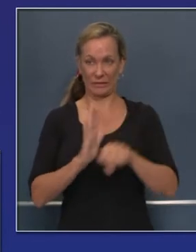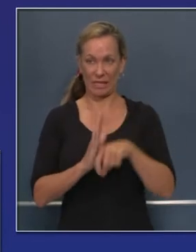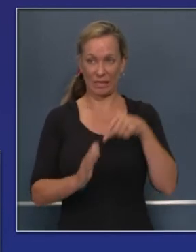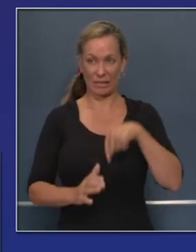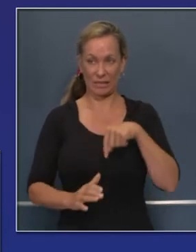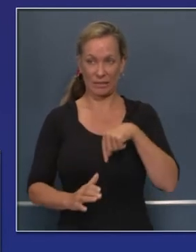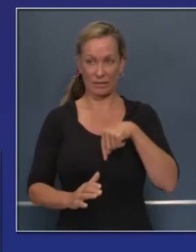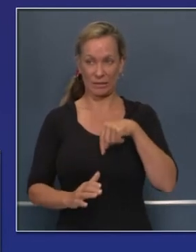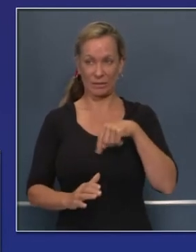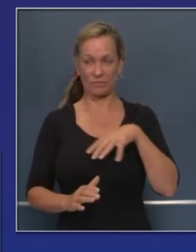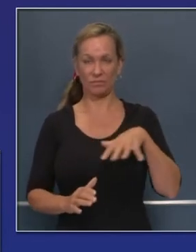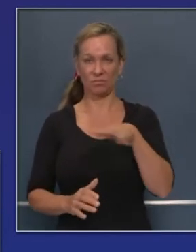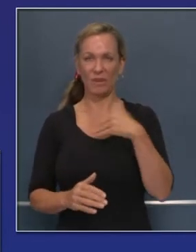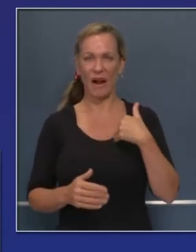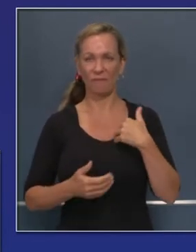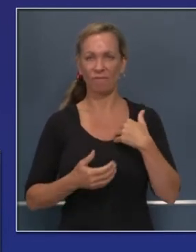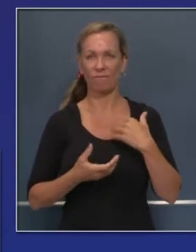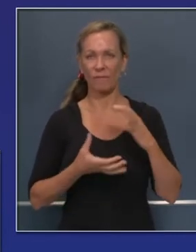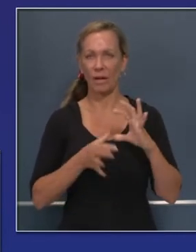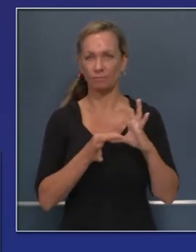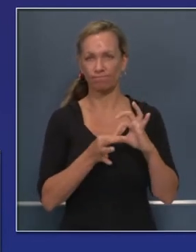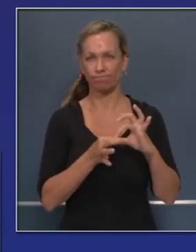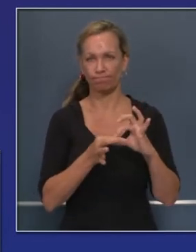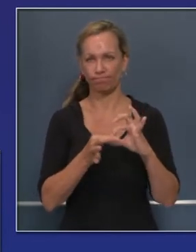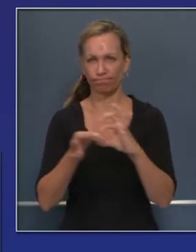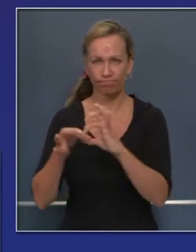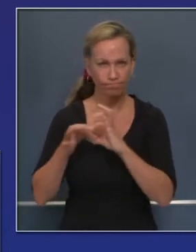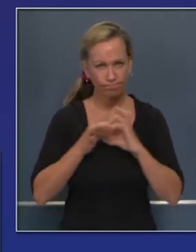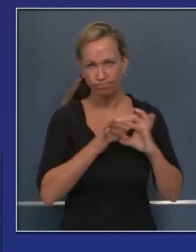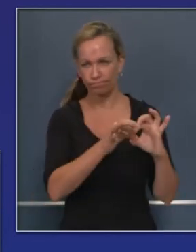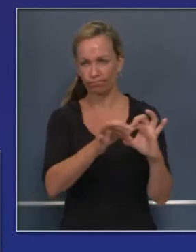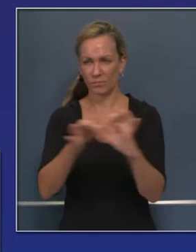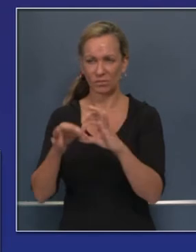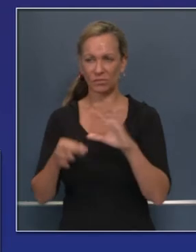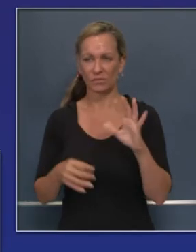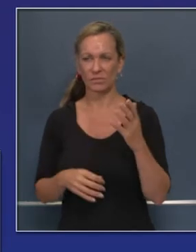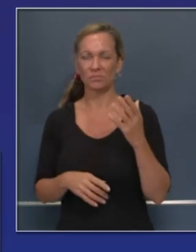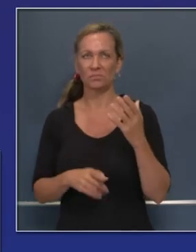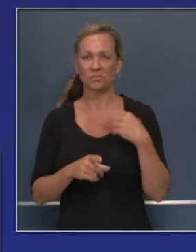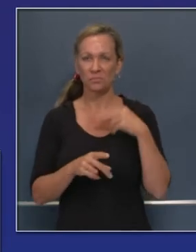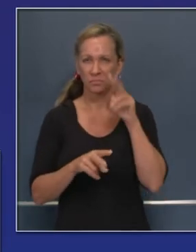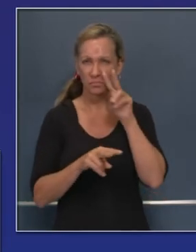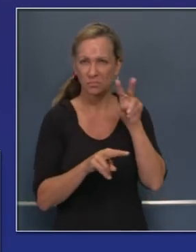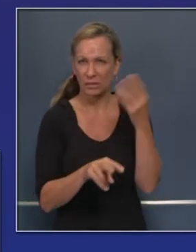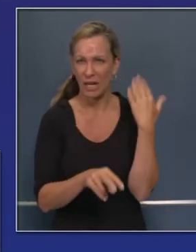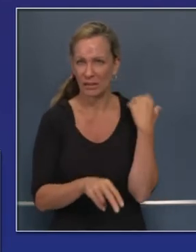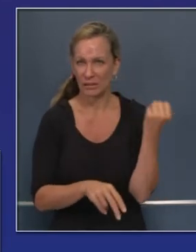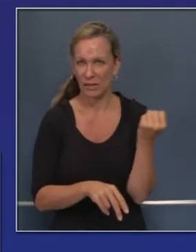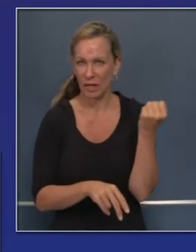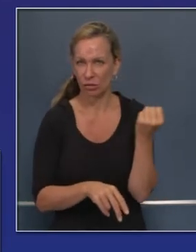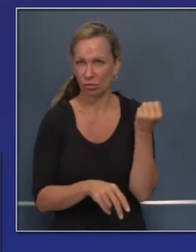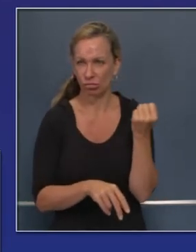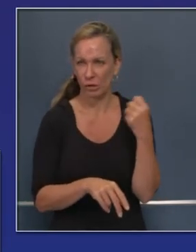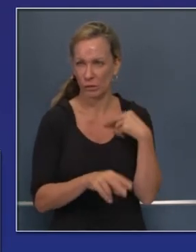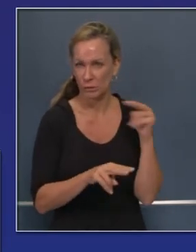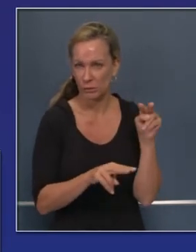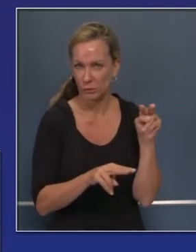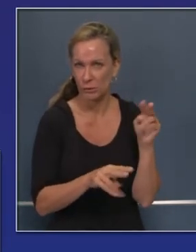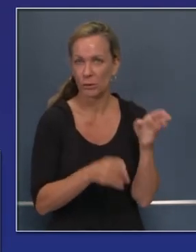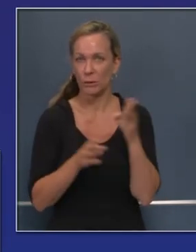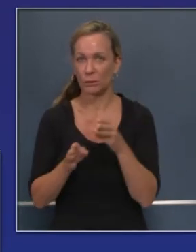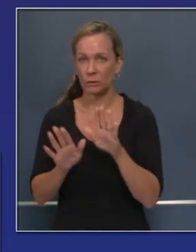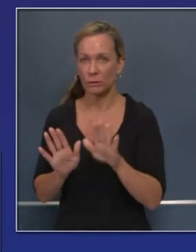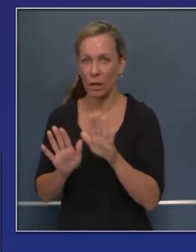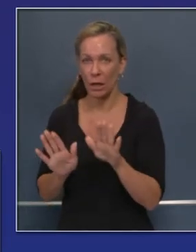a condado. Estamos muy orgullosos porque lo vimos el sábado, lo vi en persona yo y el domingo también. Fuimos a Livermore